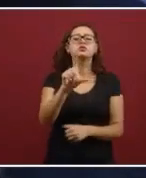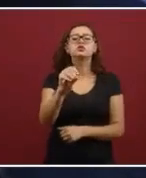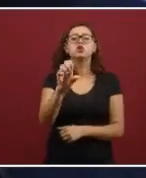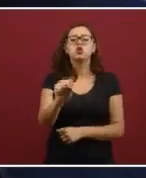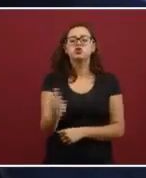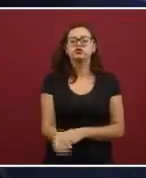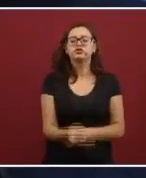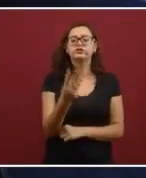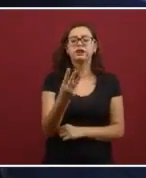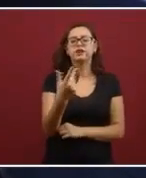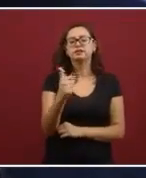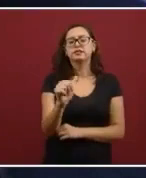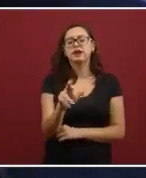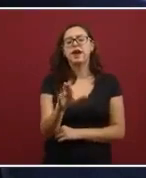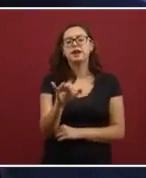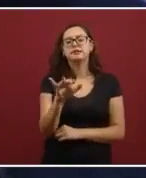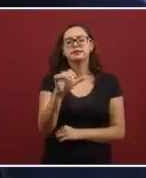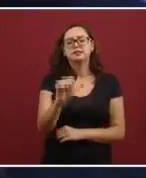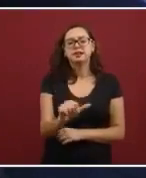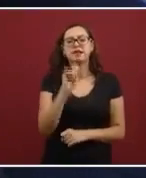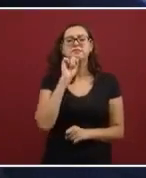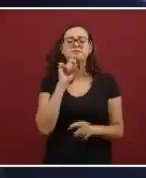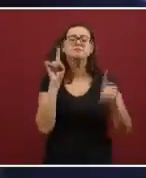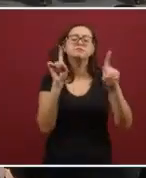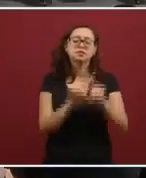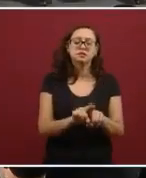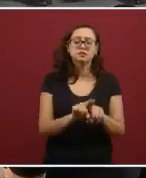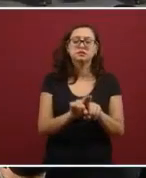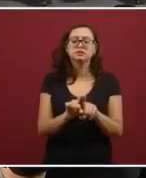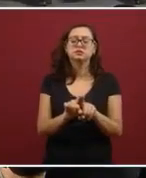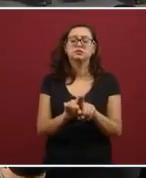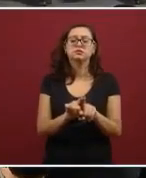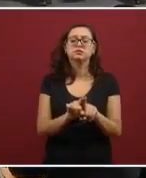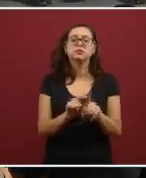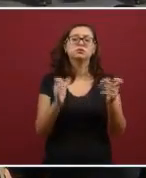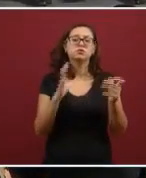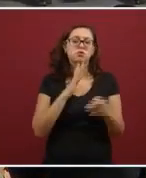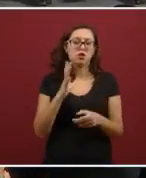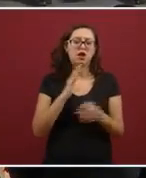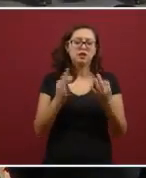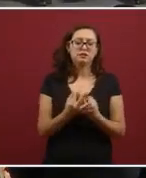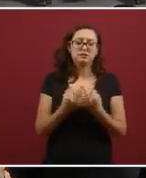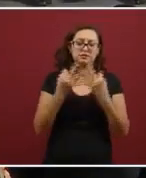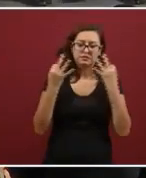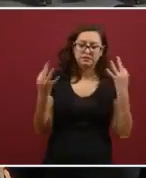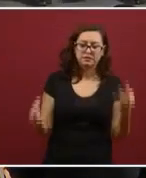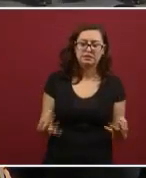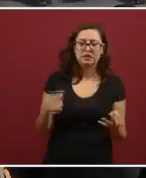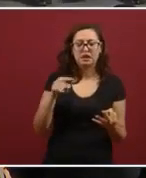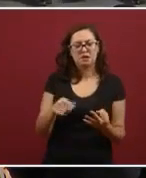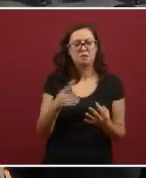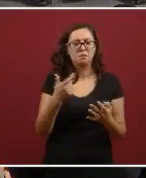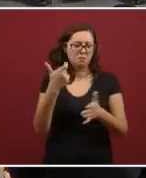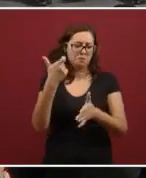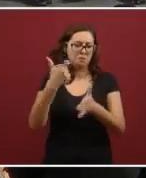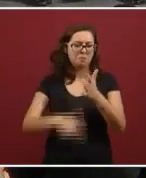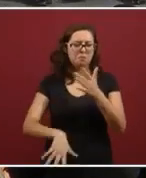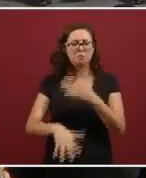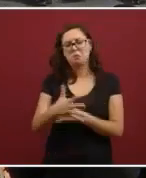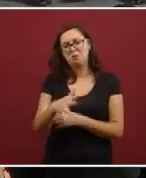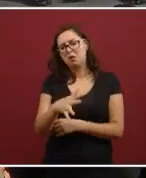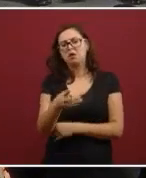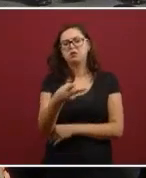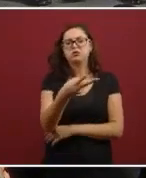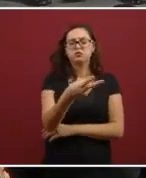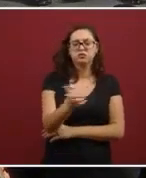de pesos y también tenemos, en cambio, un terreno en Culiacán, que es el de menor valor, que anda alrededor de los